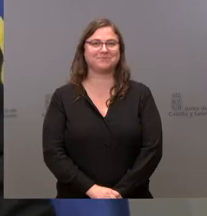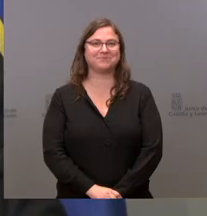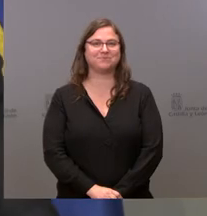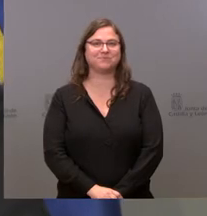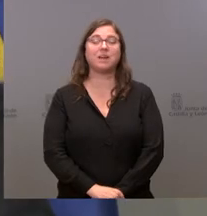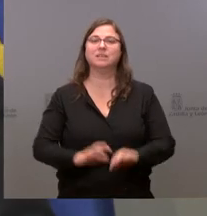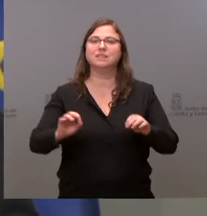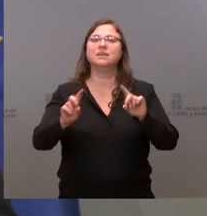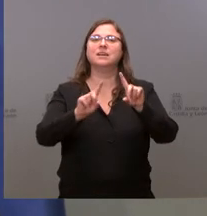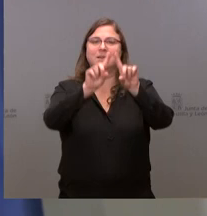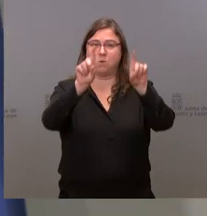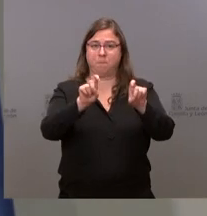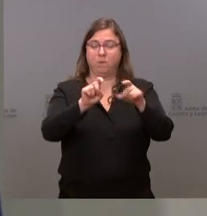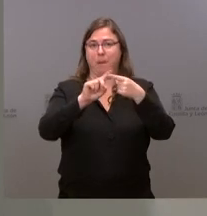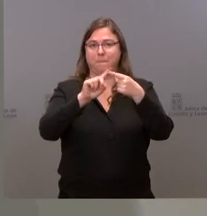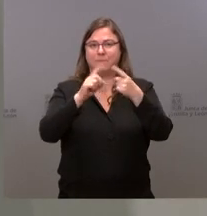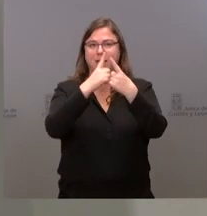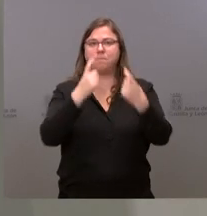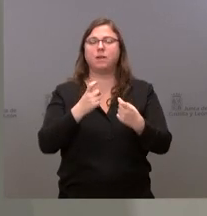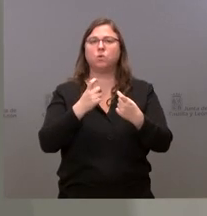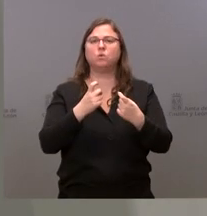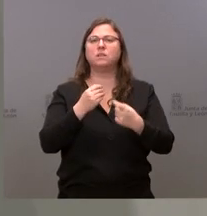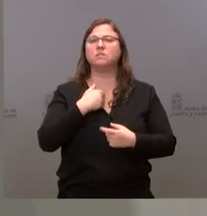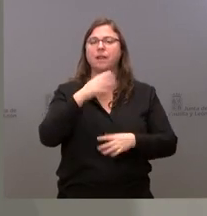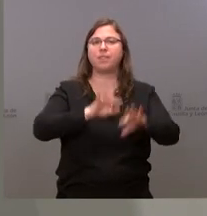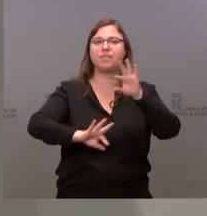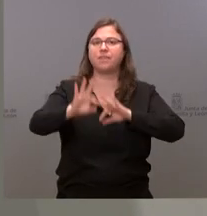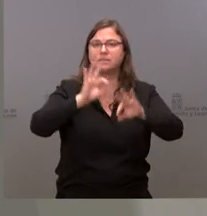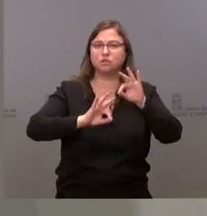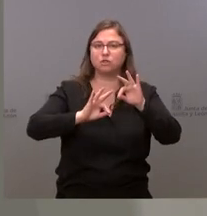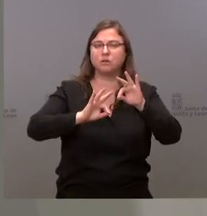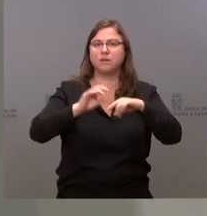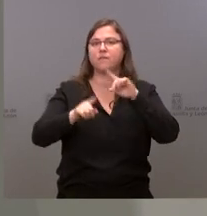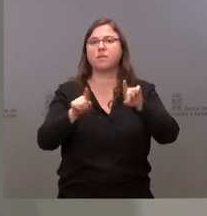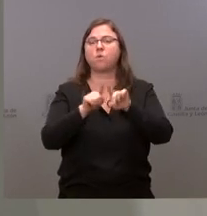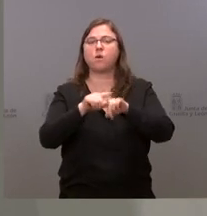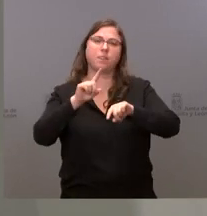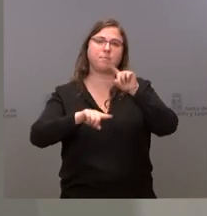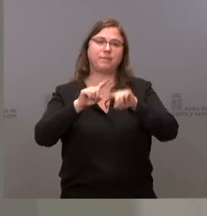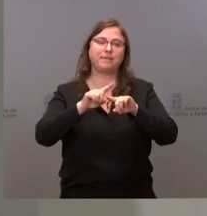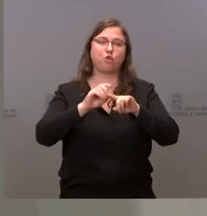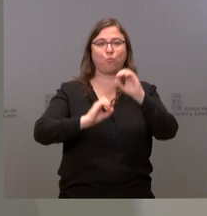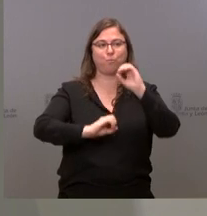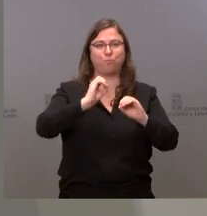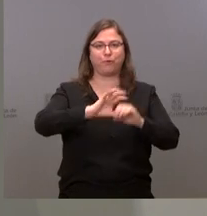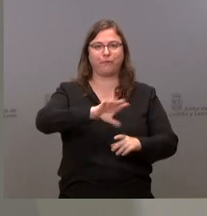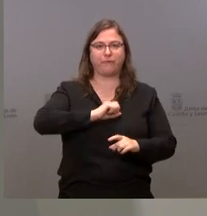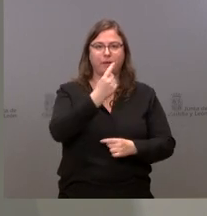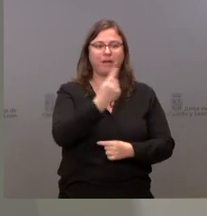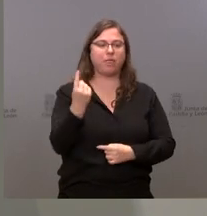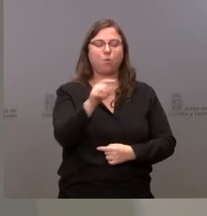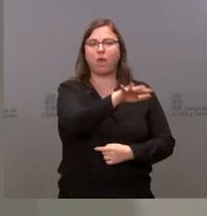Sobre la primera cuestión, que era si las decisiones se toman en relación con la incidencia en cada una de las áreas,